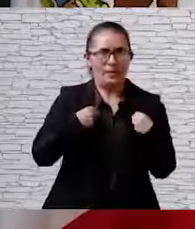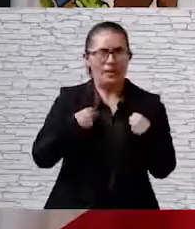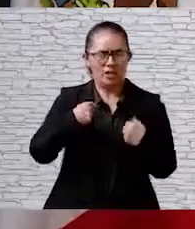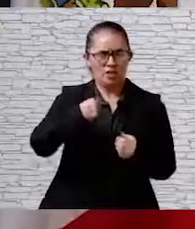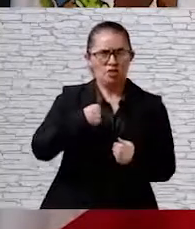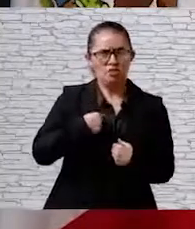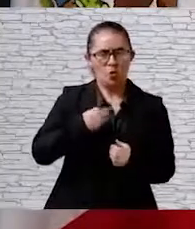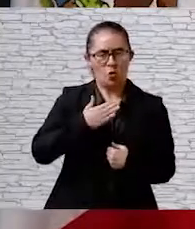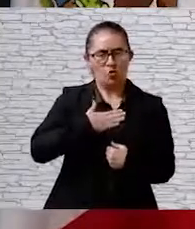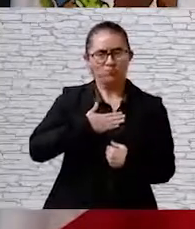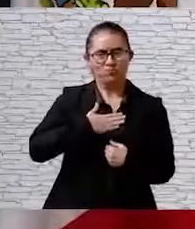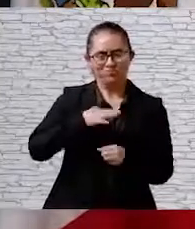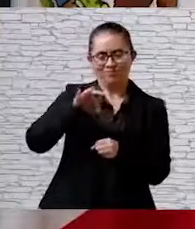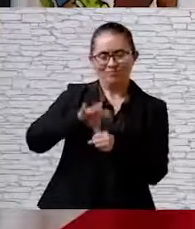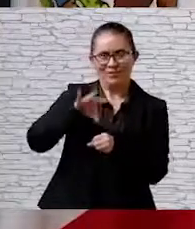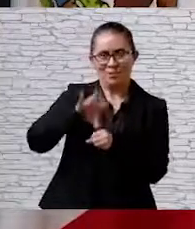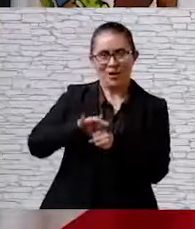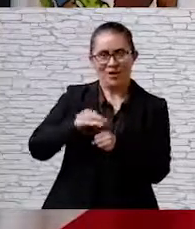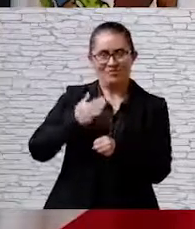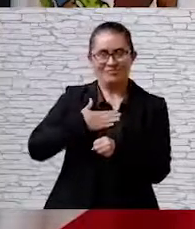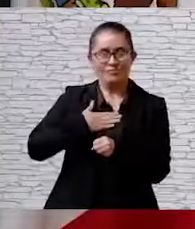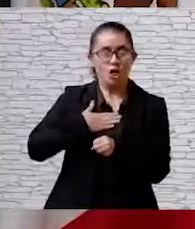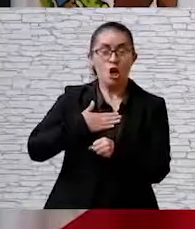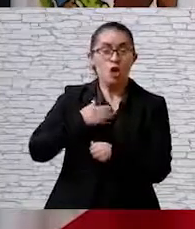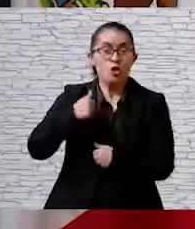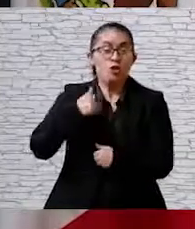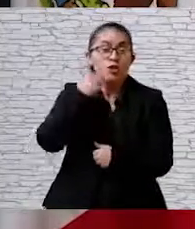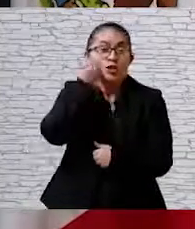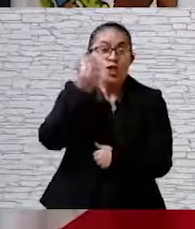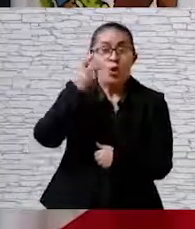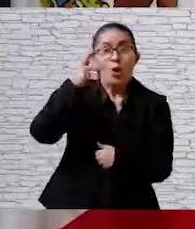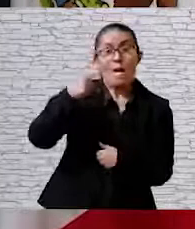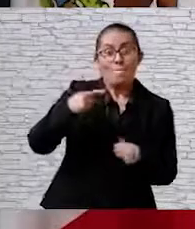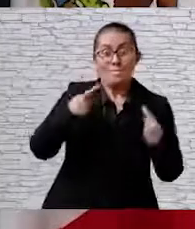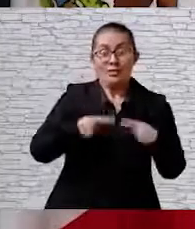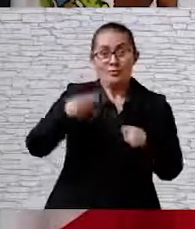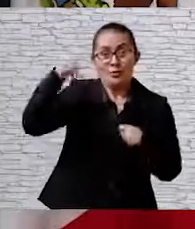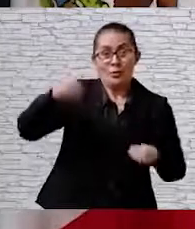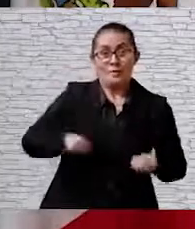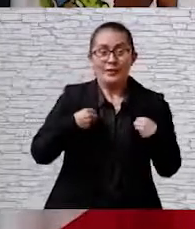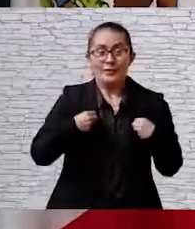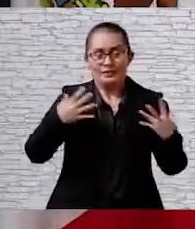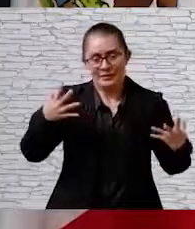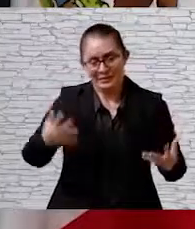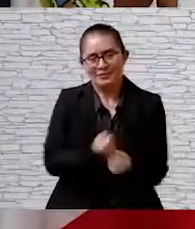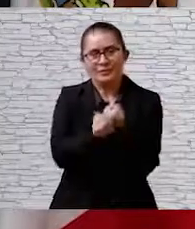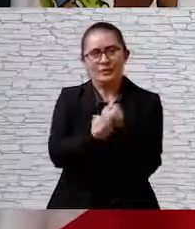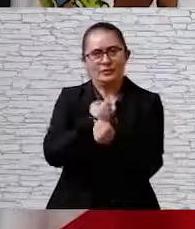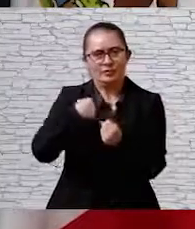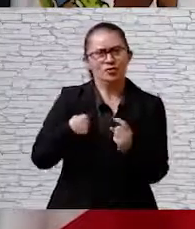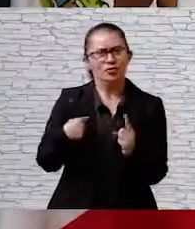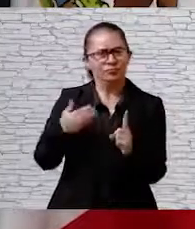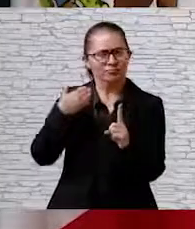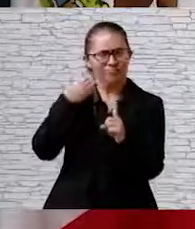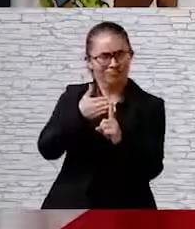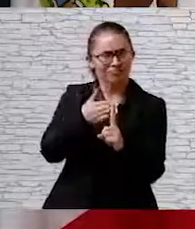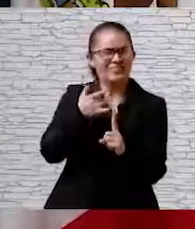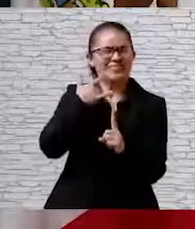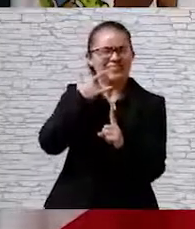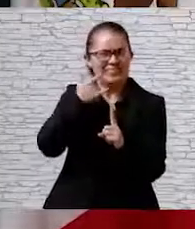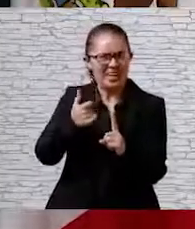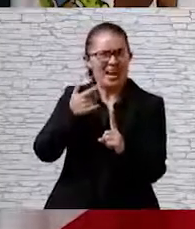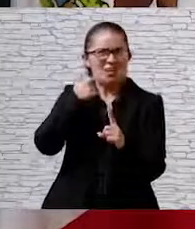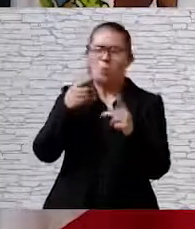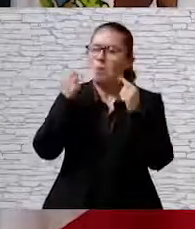Yo no busco votos ni simpatías, busco salvar vidas y en eso me voy a